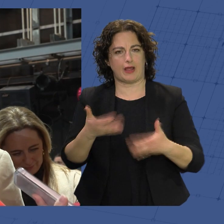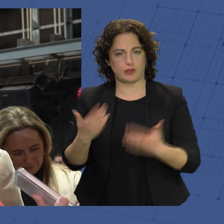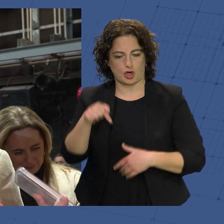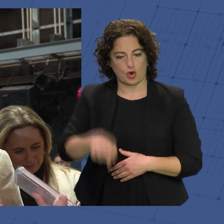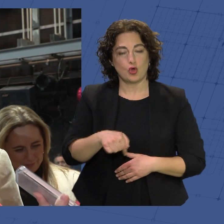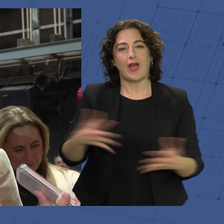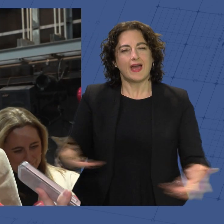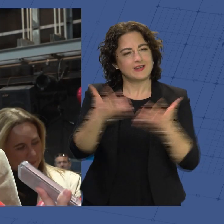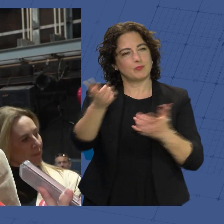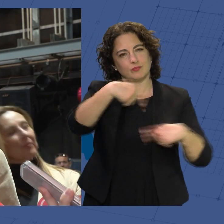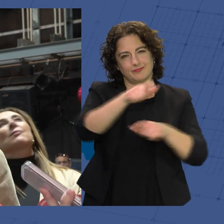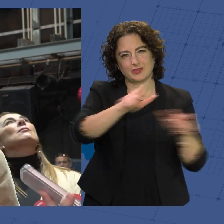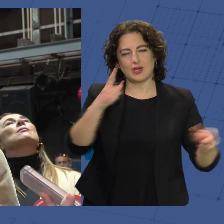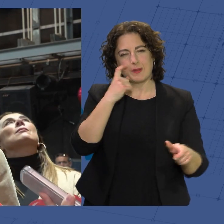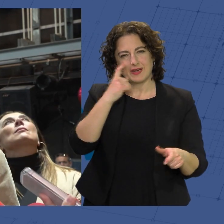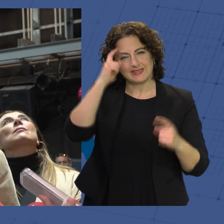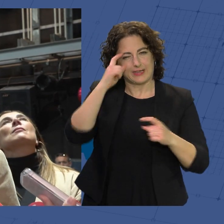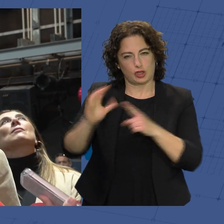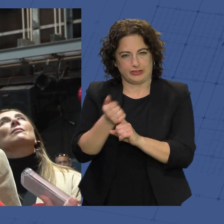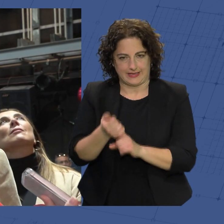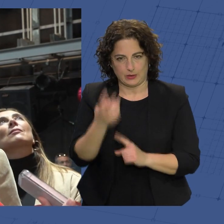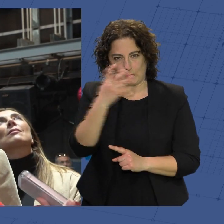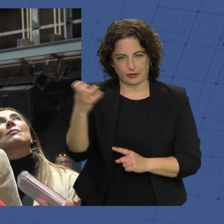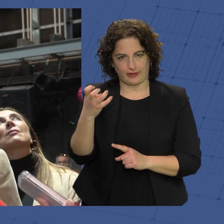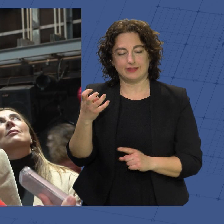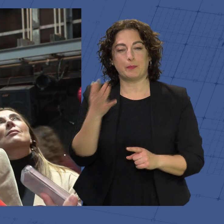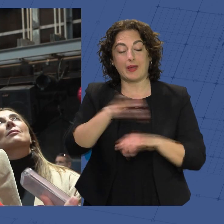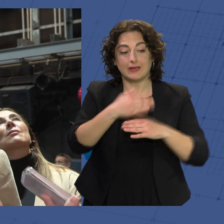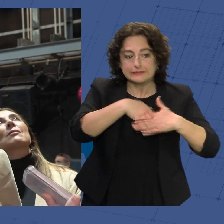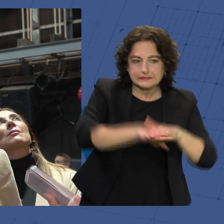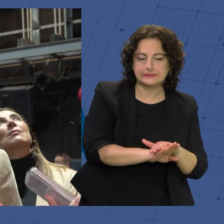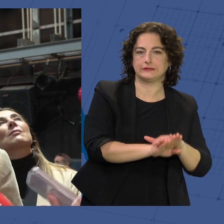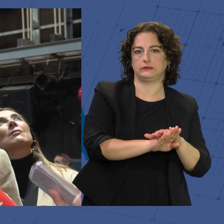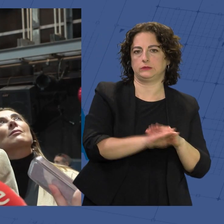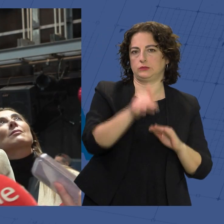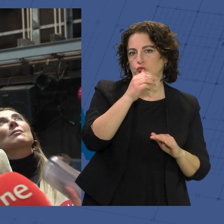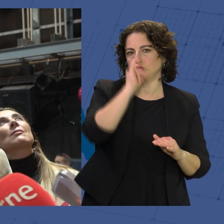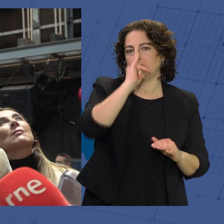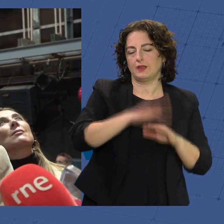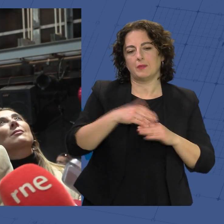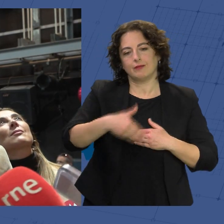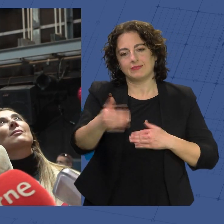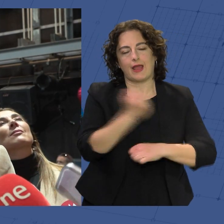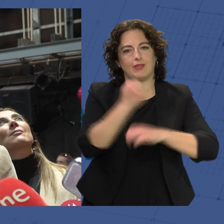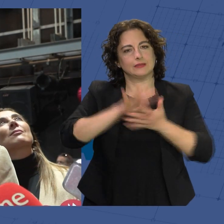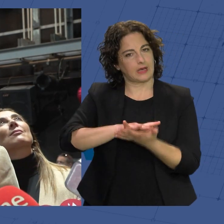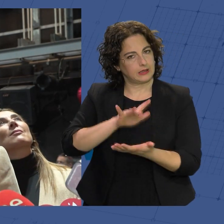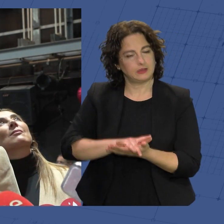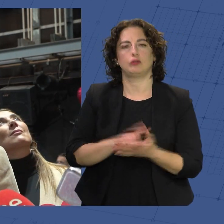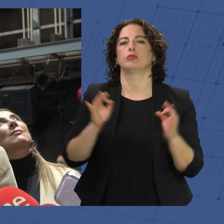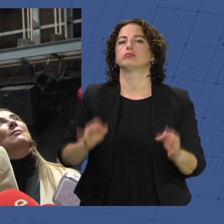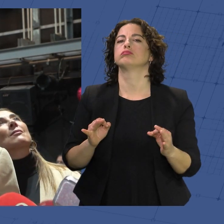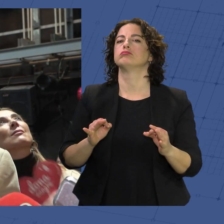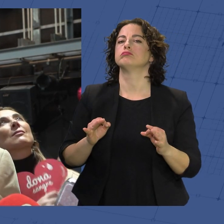a la población de emergencia para que podamos llegar a ese número para tener las reservas suficientes para afrontar una Navidad tranquila y que continúe todas las